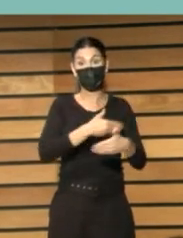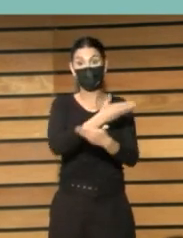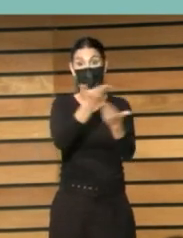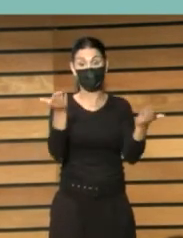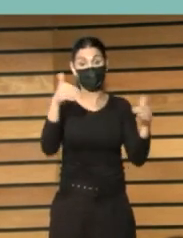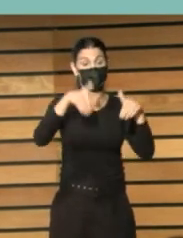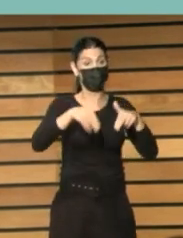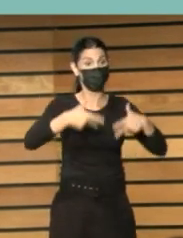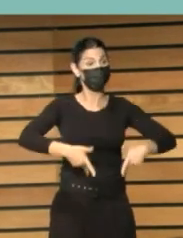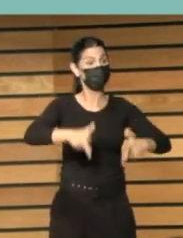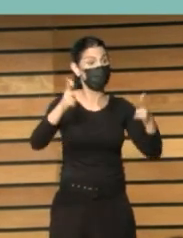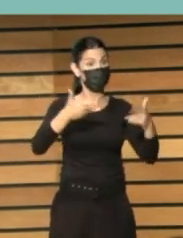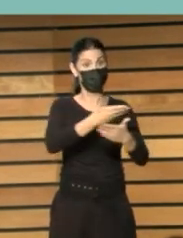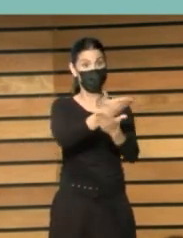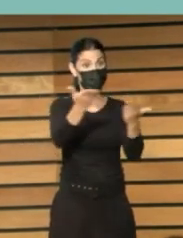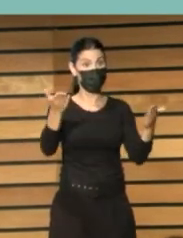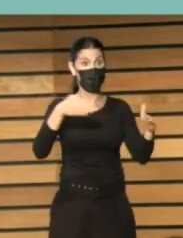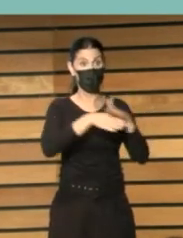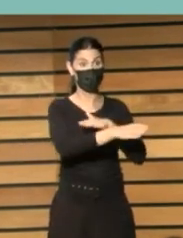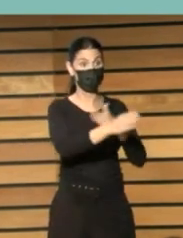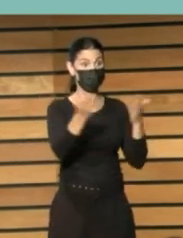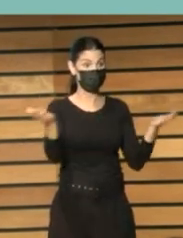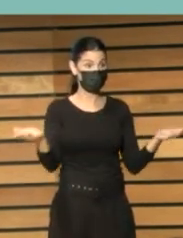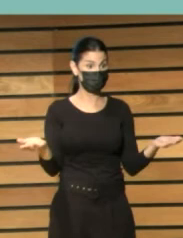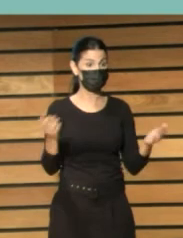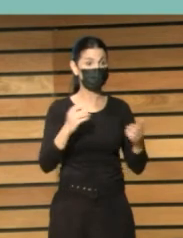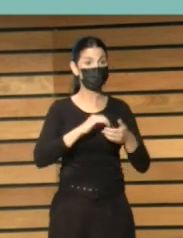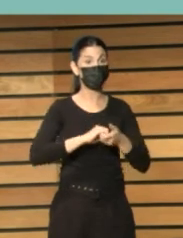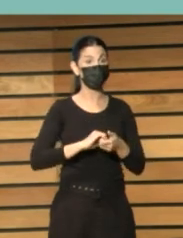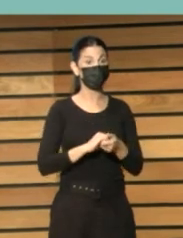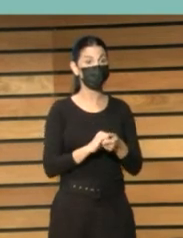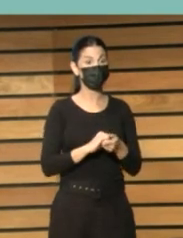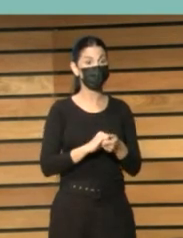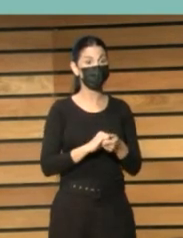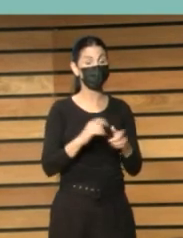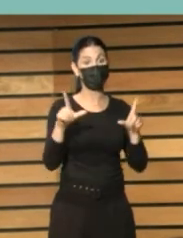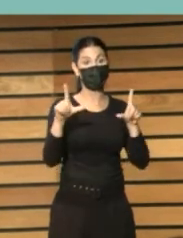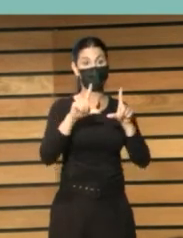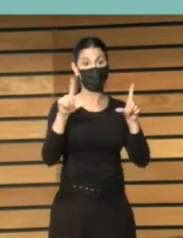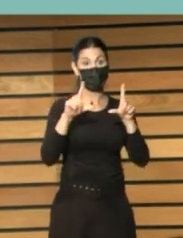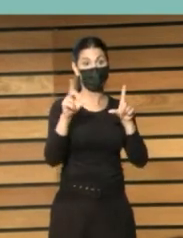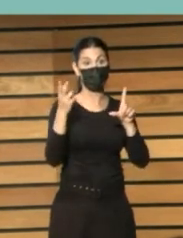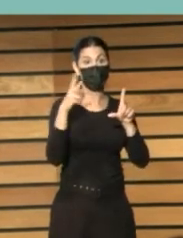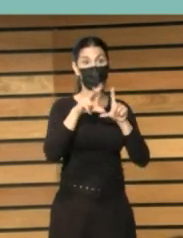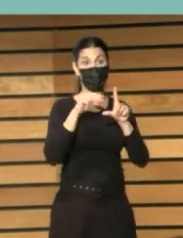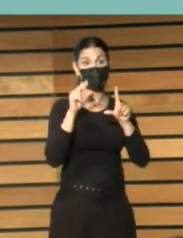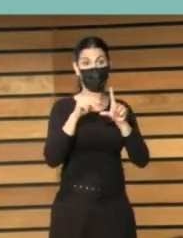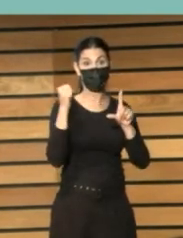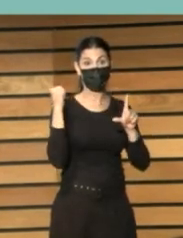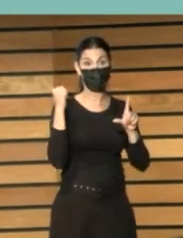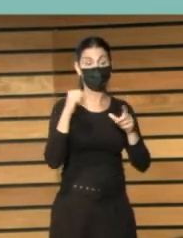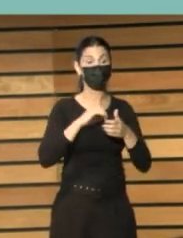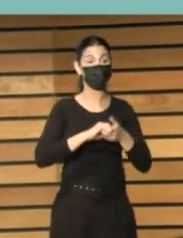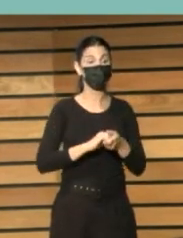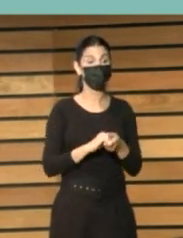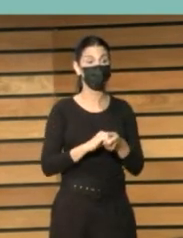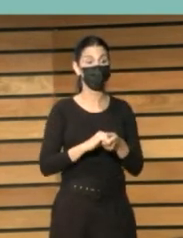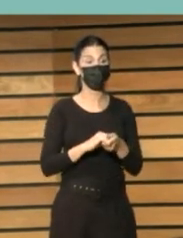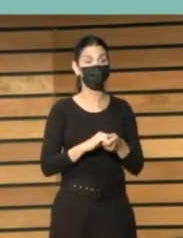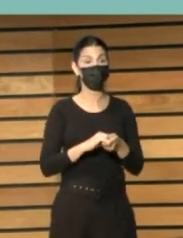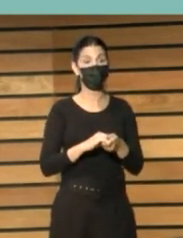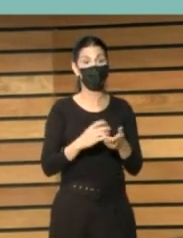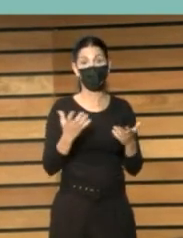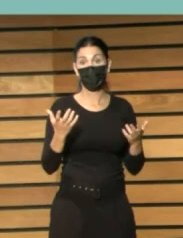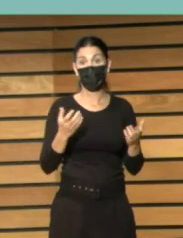como decía Juan Cruz en estos vídeos y en su intervención el otro día sin información estamos o la sociedad está